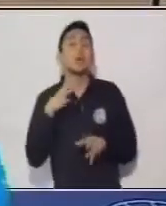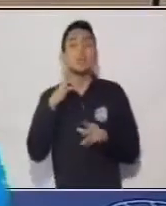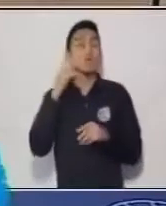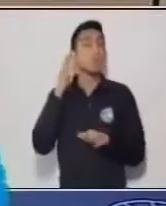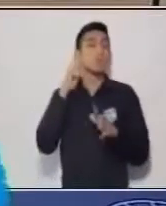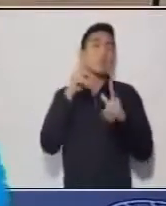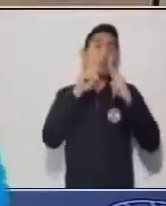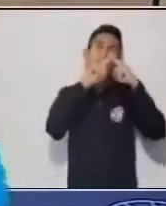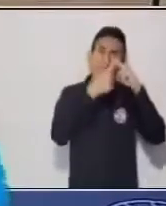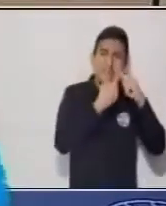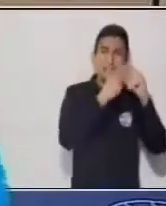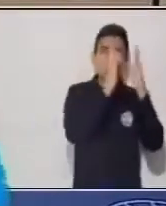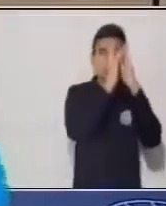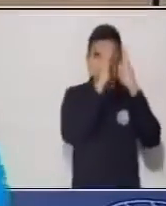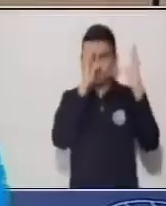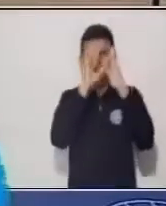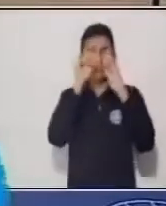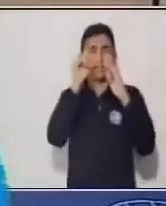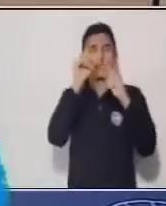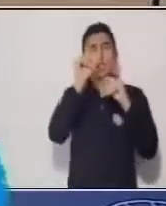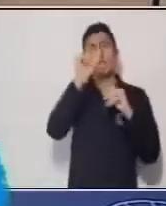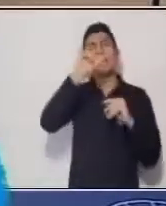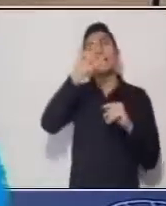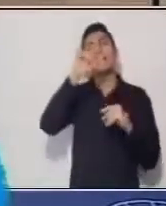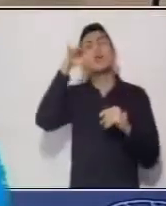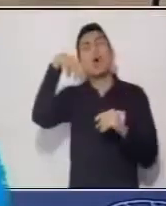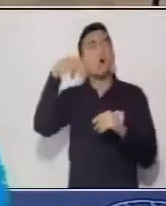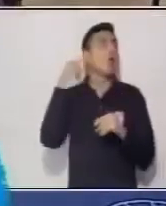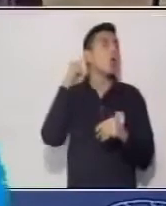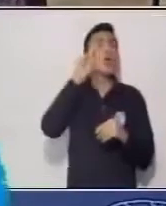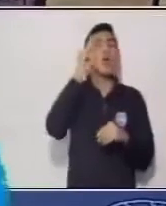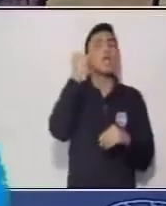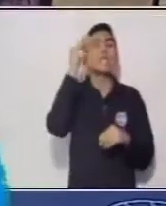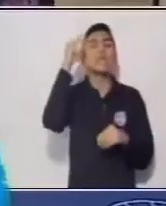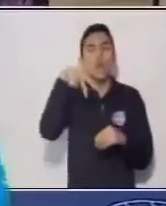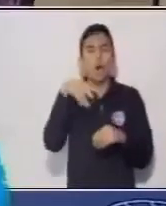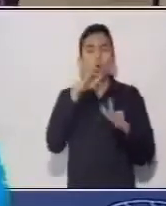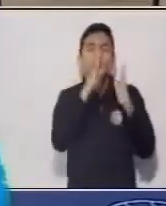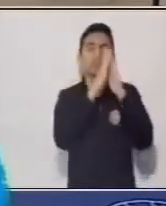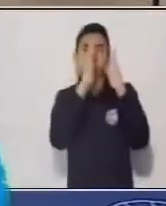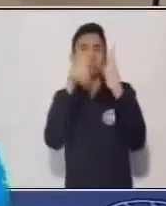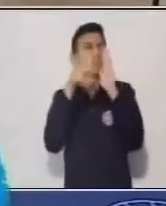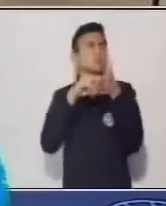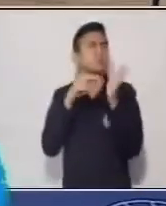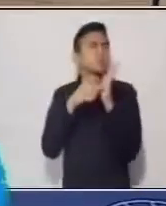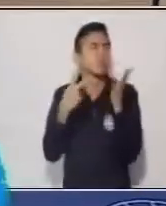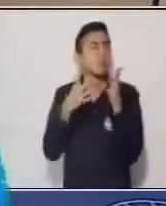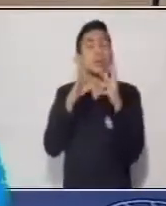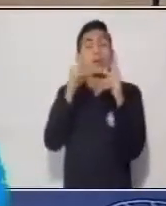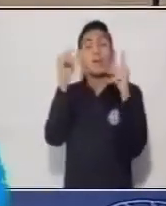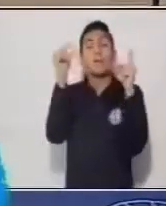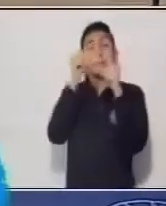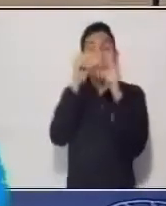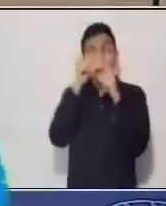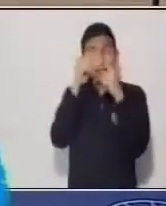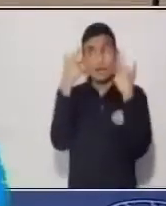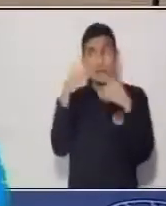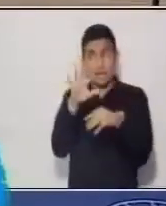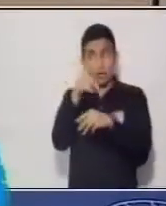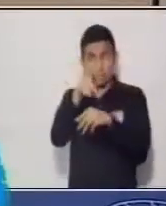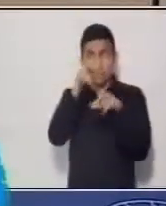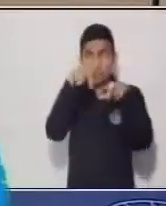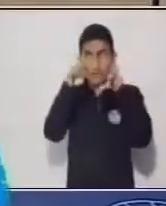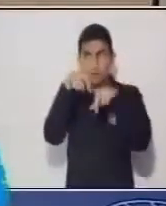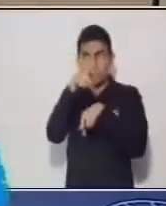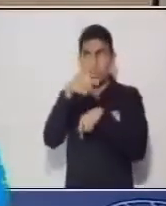introduce en el diálogo y vamos a encontrar los parlamentos es decir las palabras que menciona el